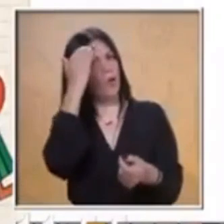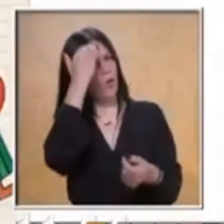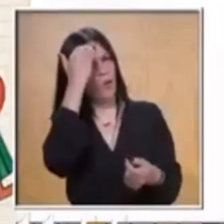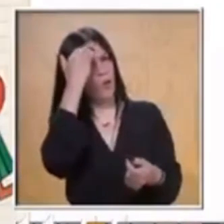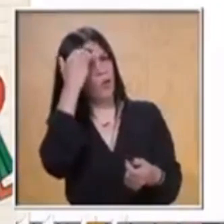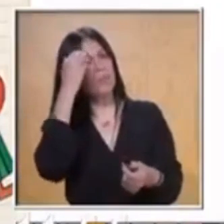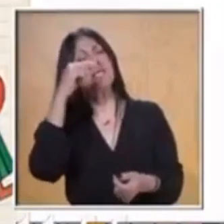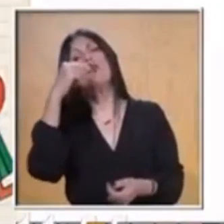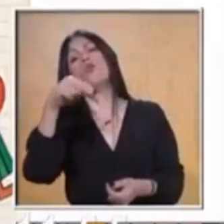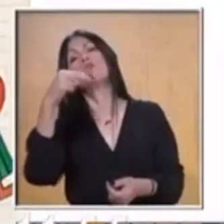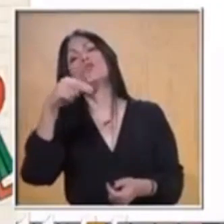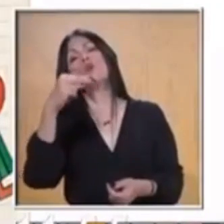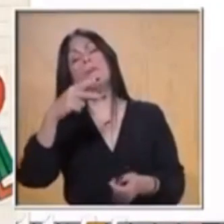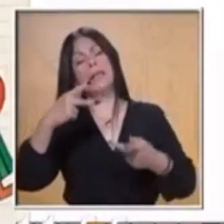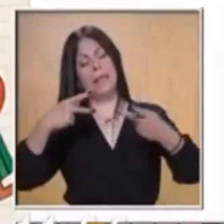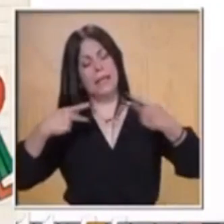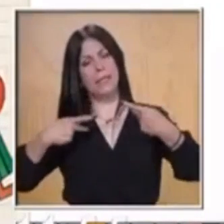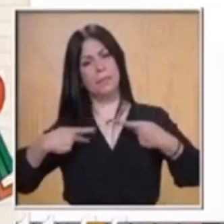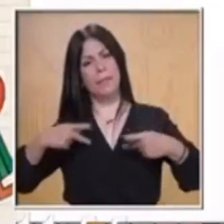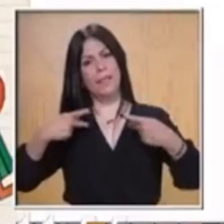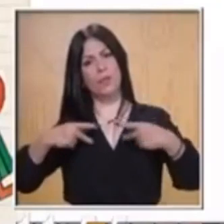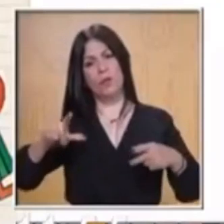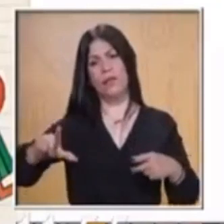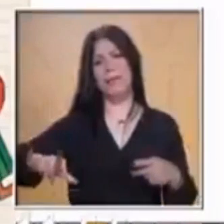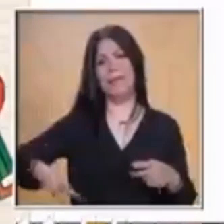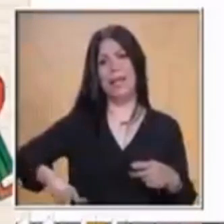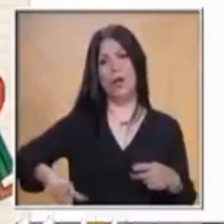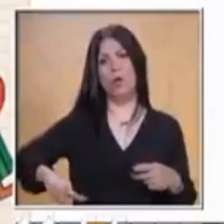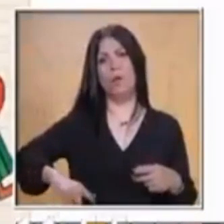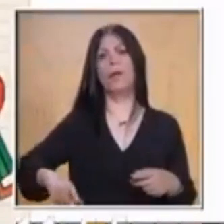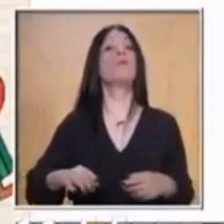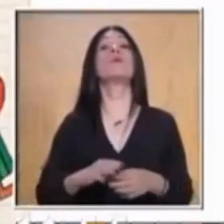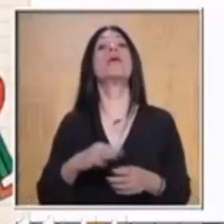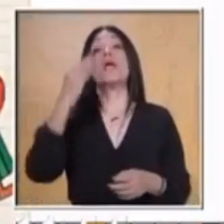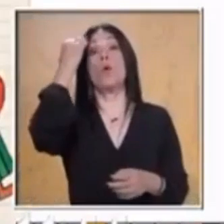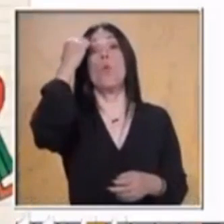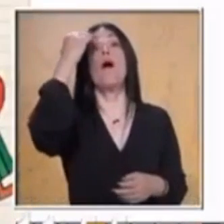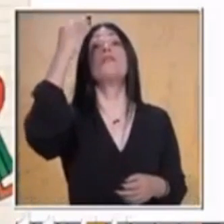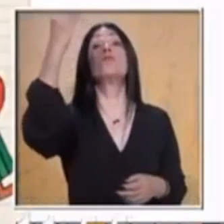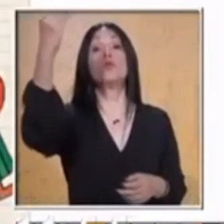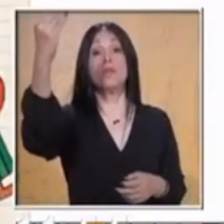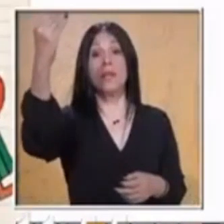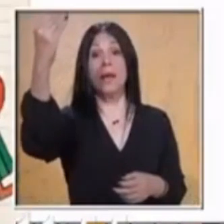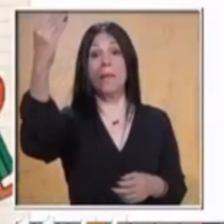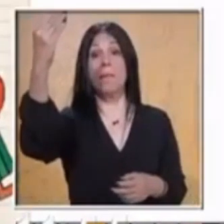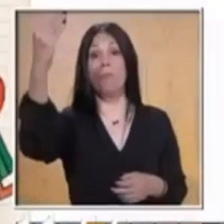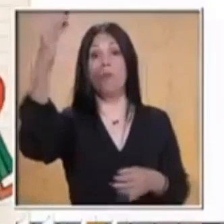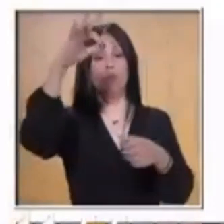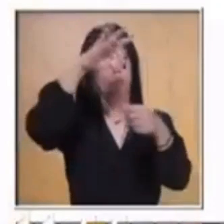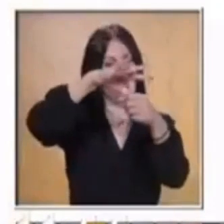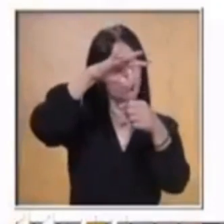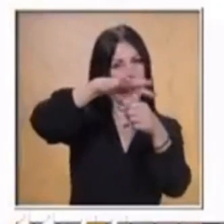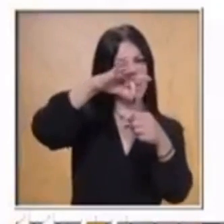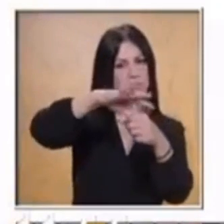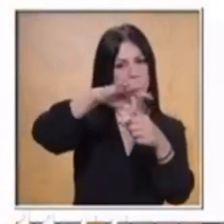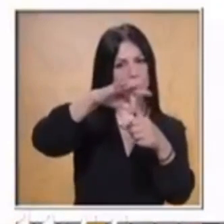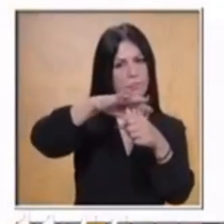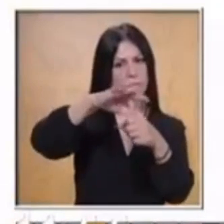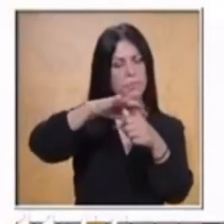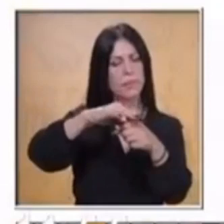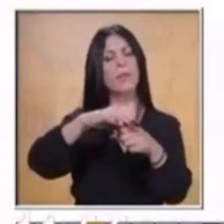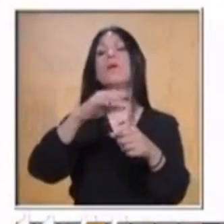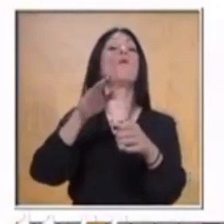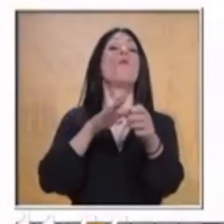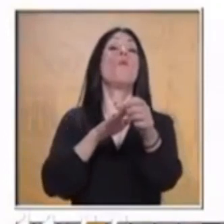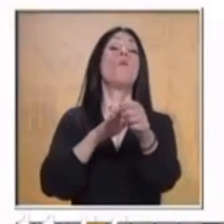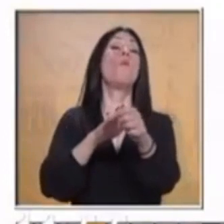municipio, ¿verdad? ¿Cuánto es lo que dura cada uno en el poder? Porque lo elegimos los gobernantes mediante el voto. En